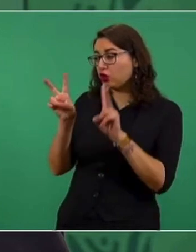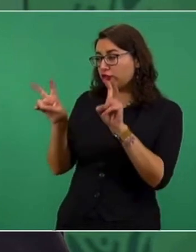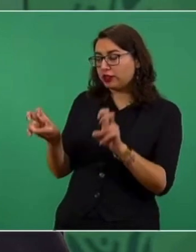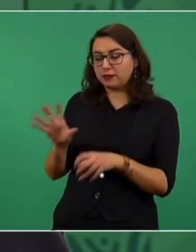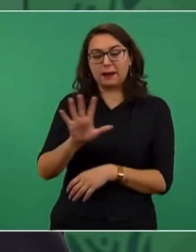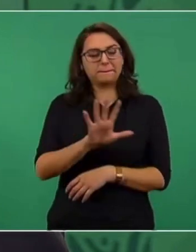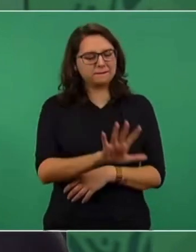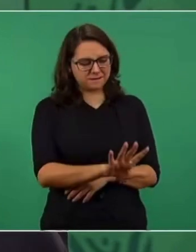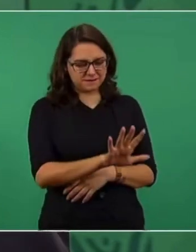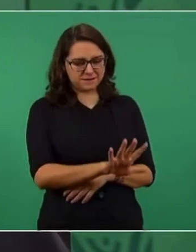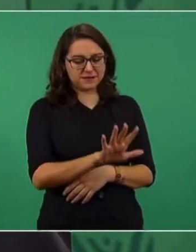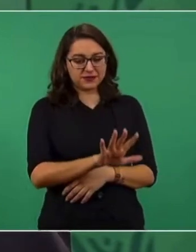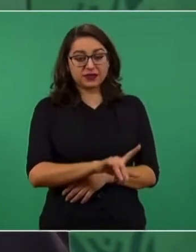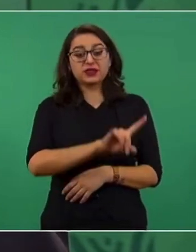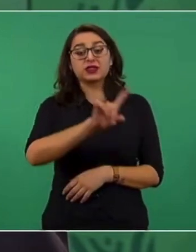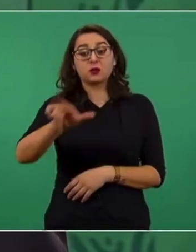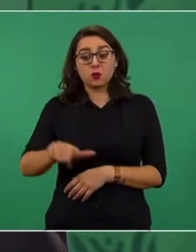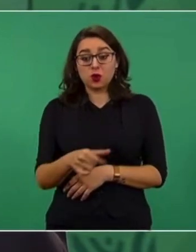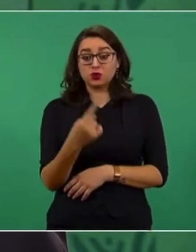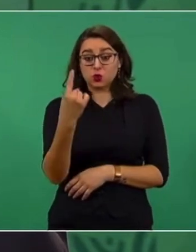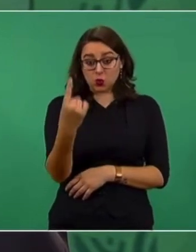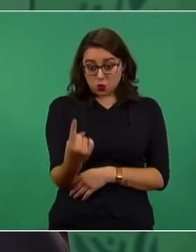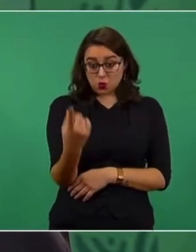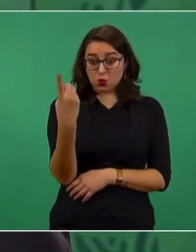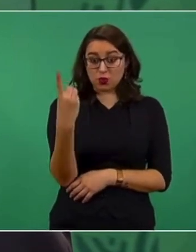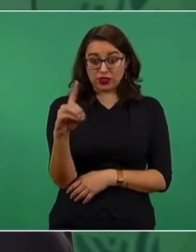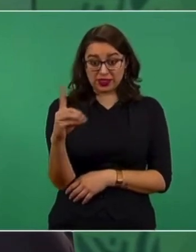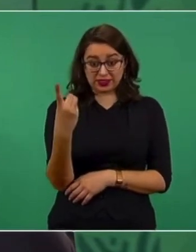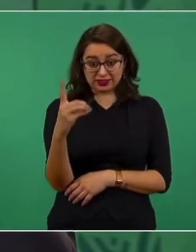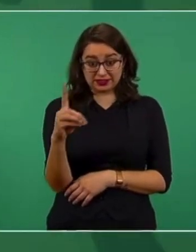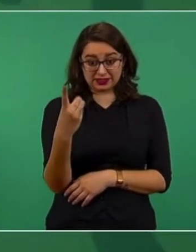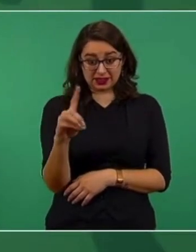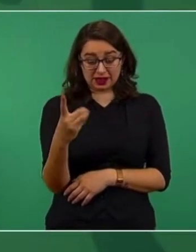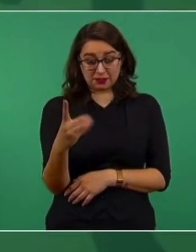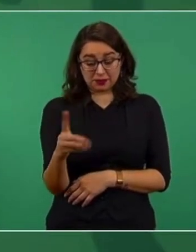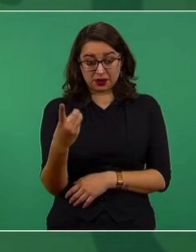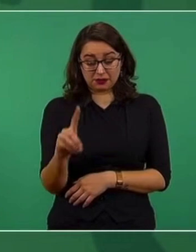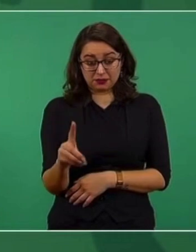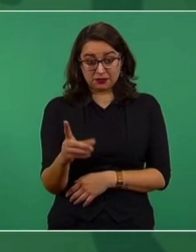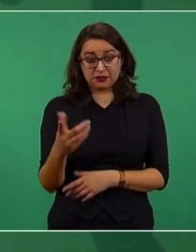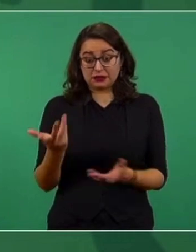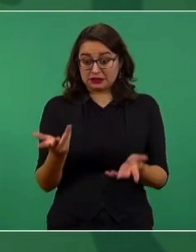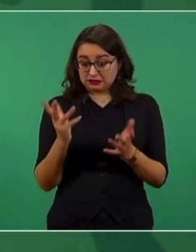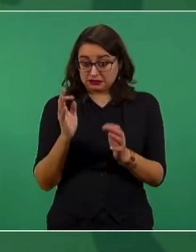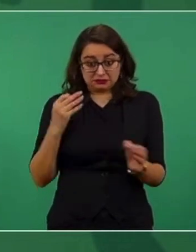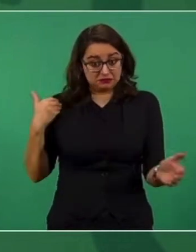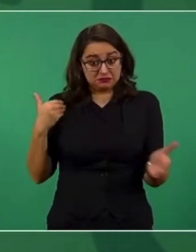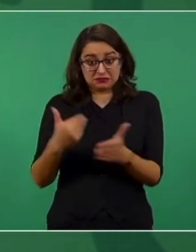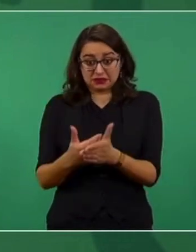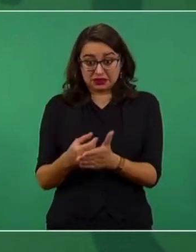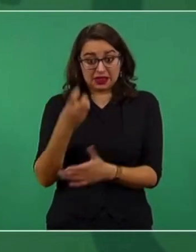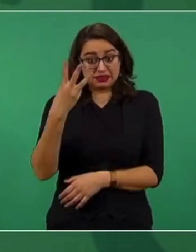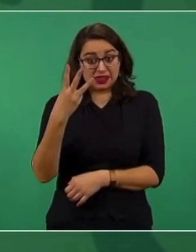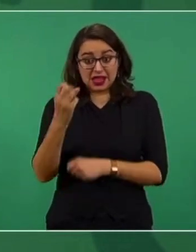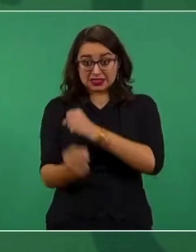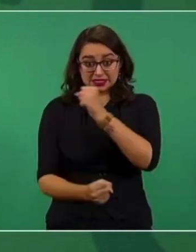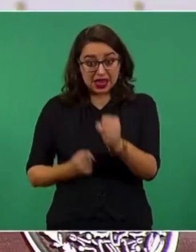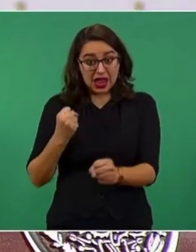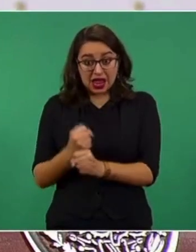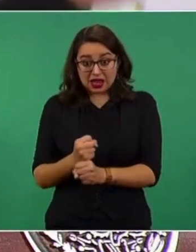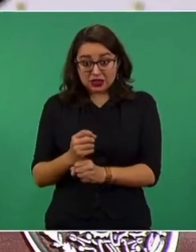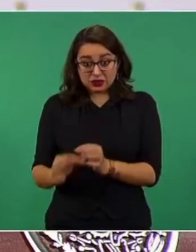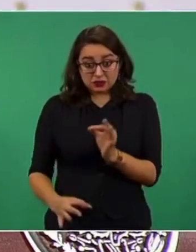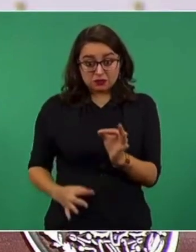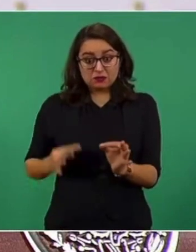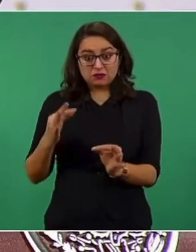Y el día primero de diciembre, que vamos a cumplir tres años, ya lo decidimos, va a